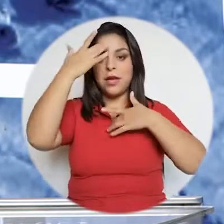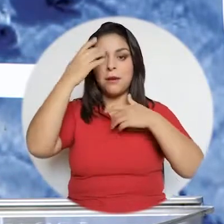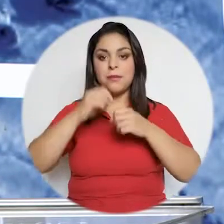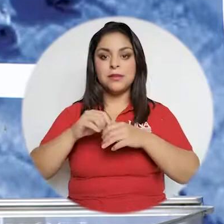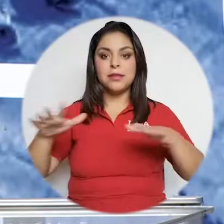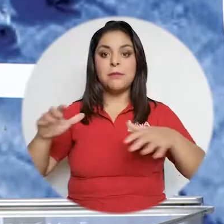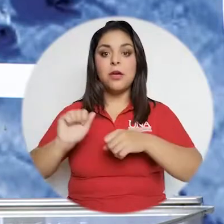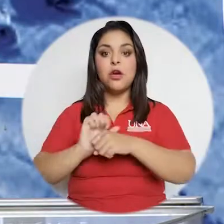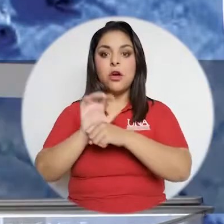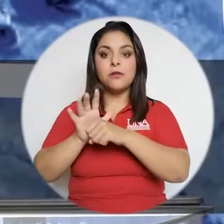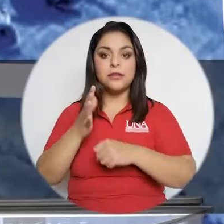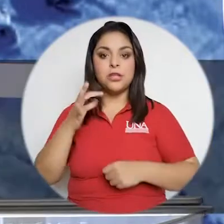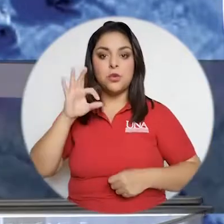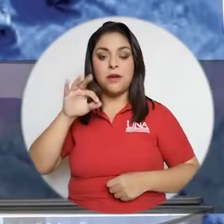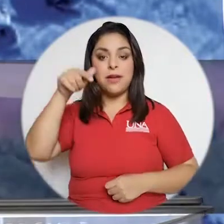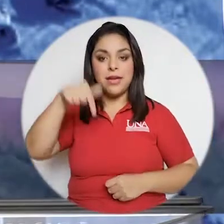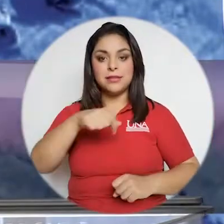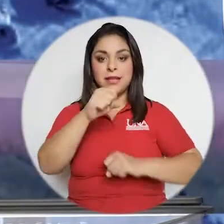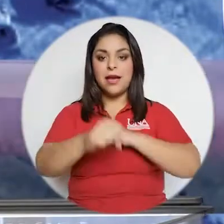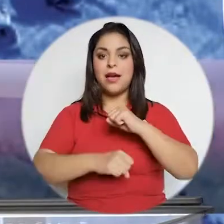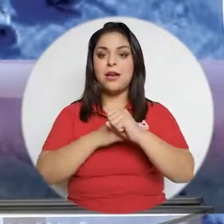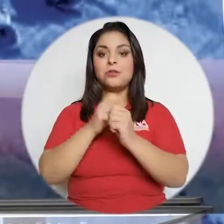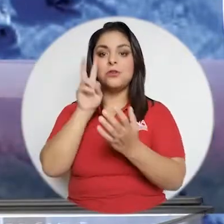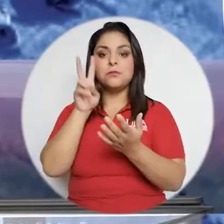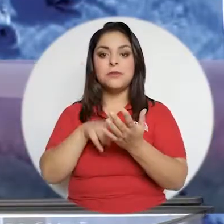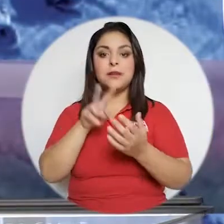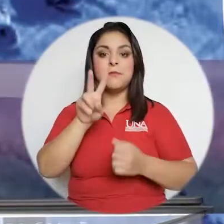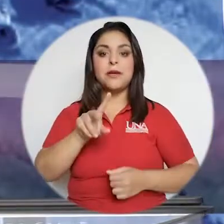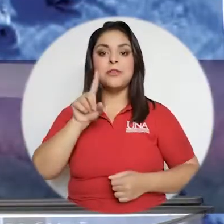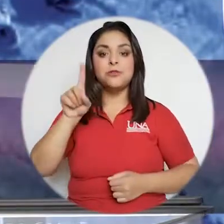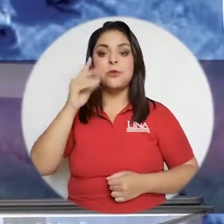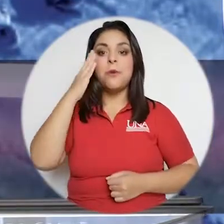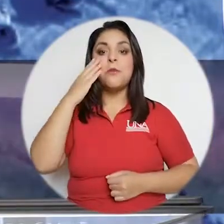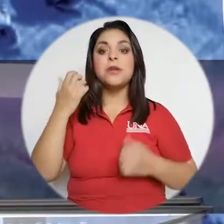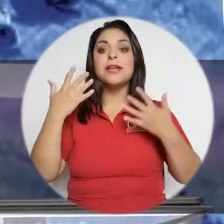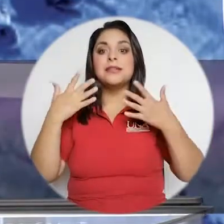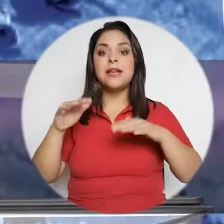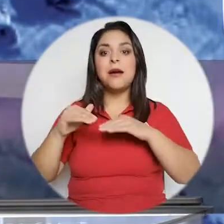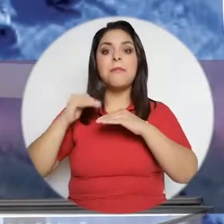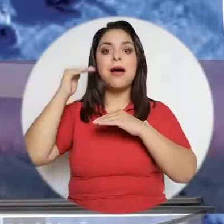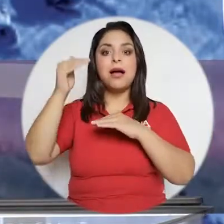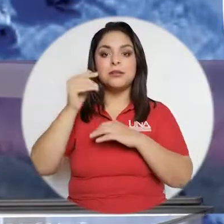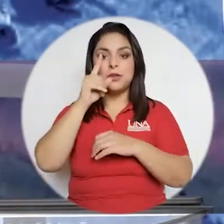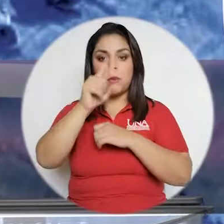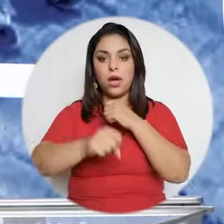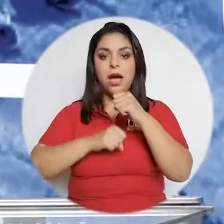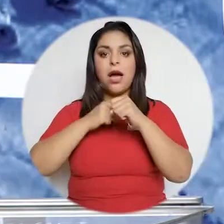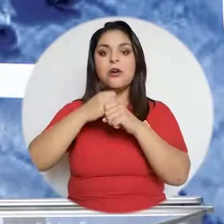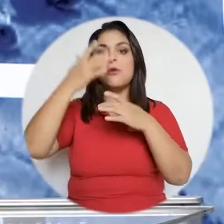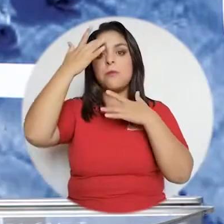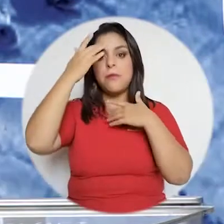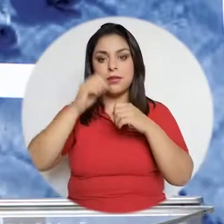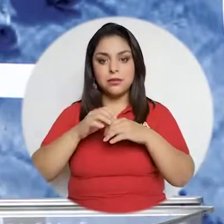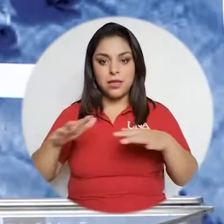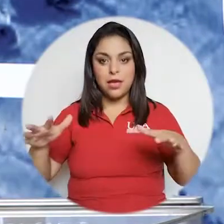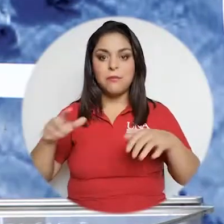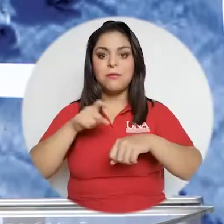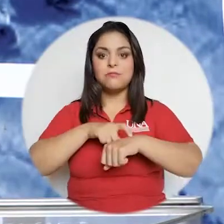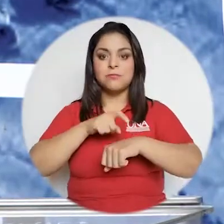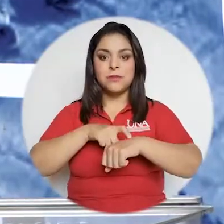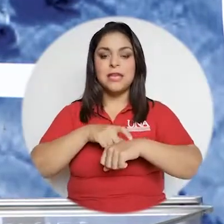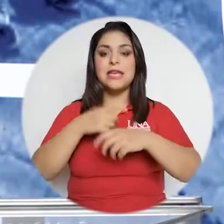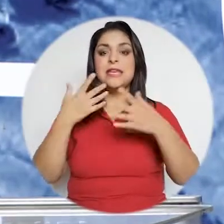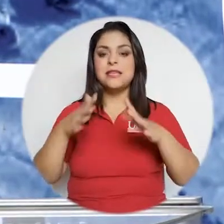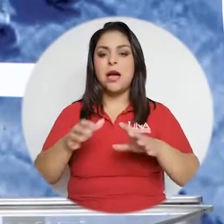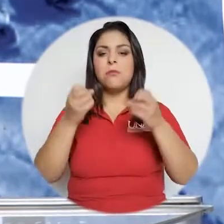del COVID-19 en este 2021, porque ya hemos superado más de un año de pandemia, ha habido